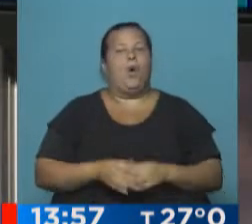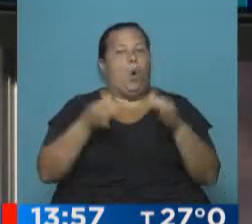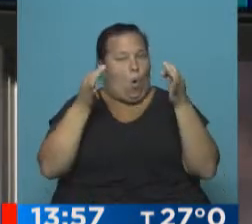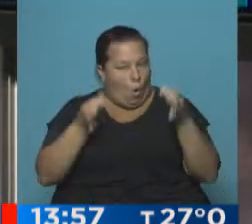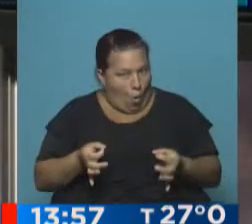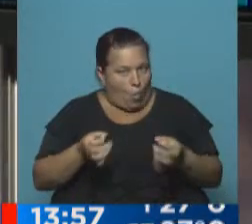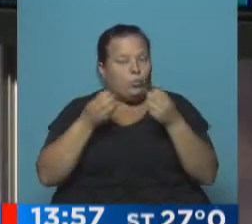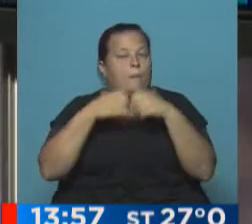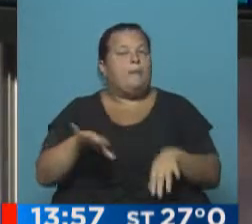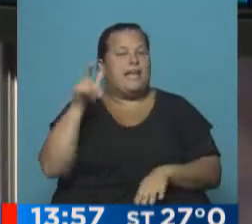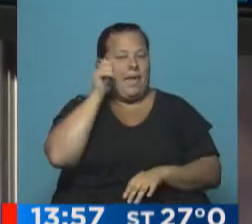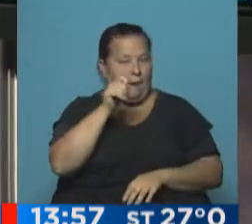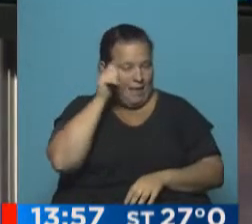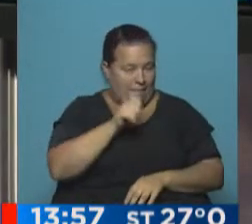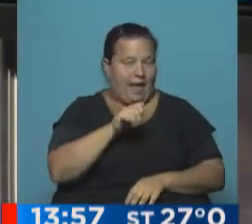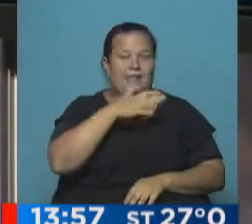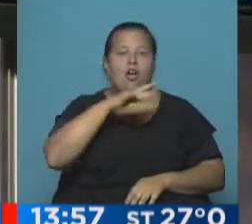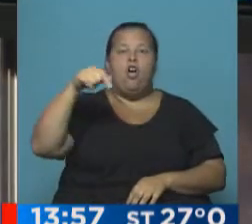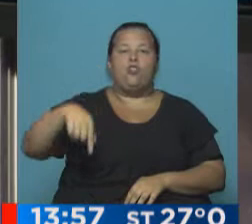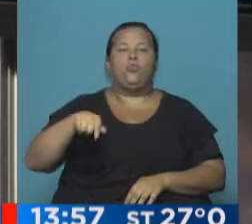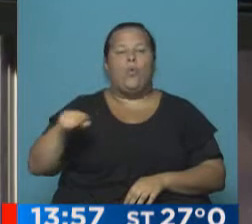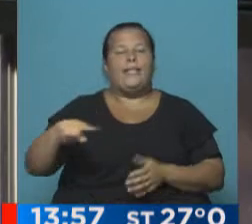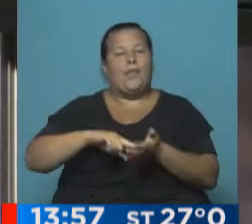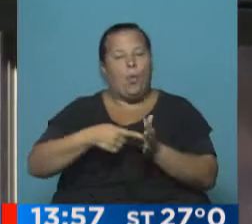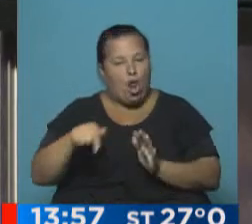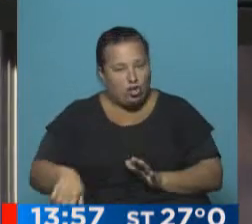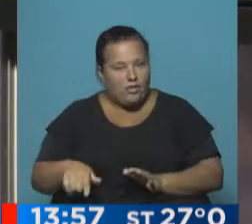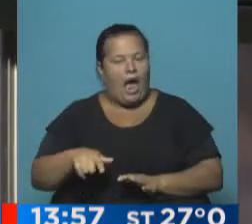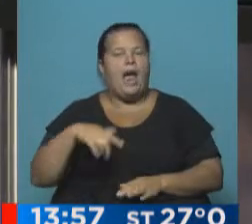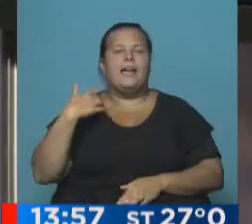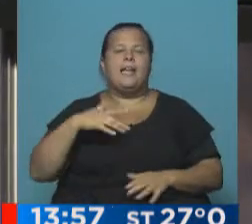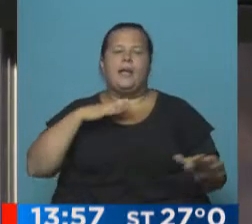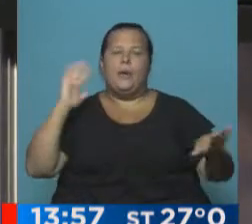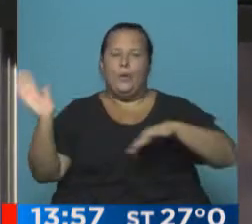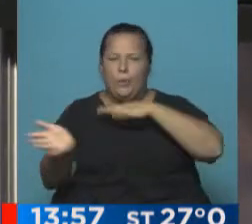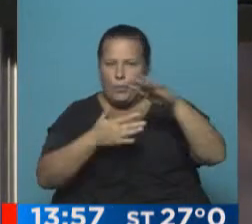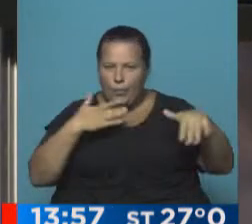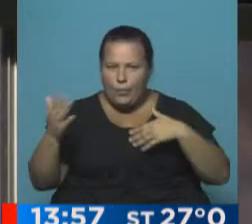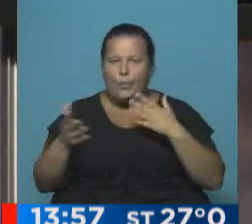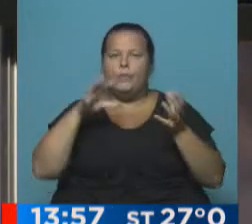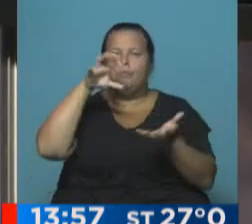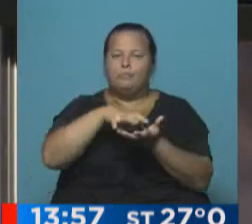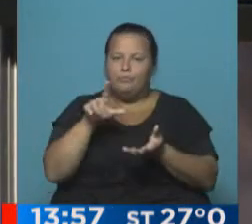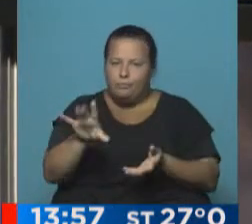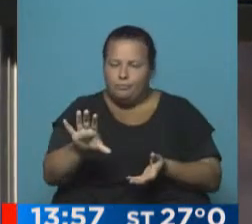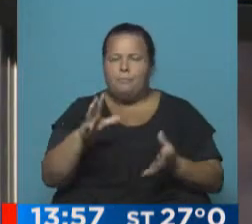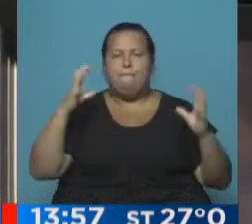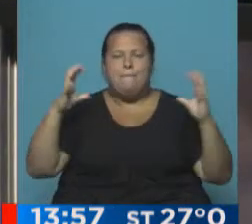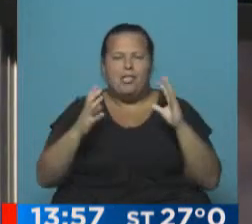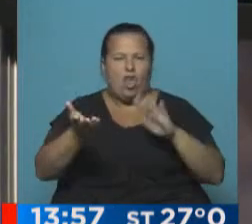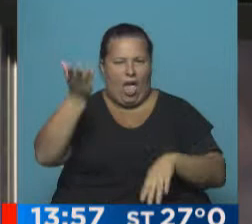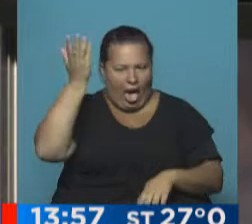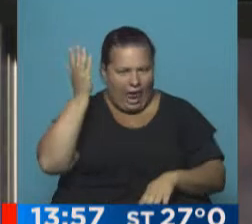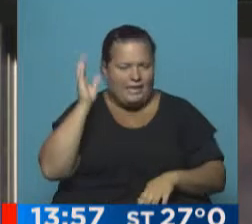Justamente, comenzamos con Mar del Plata, la costa sudeste de la provincia de Buenos Aires. Hay un anticiclonazo ubicado allí, alta presión